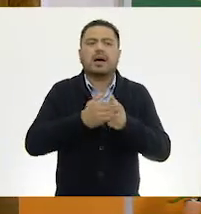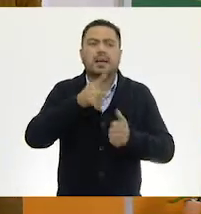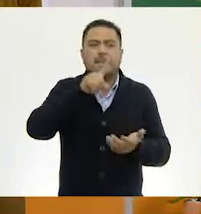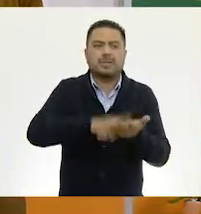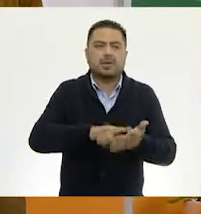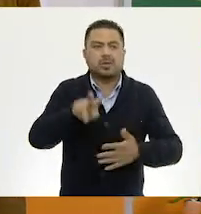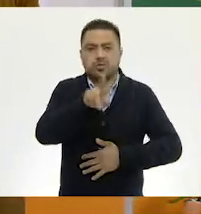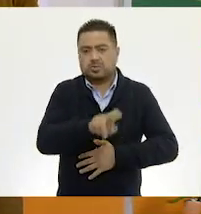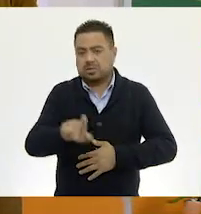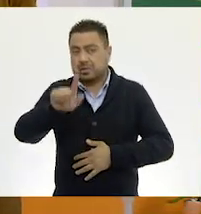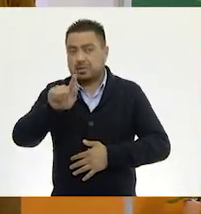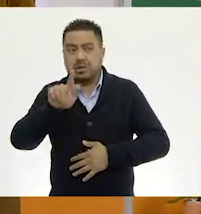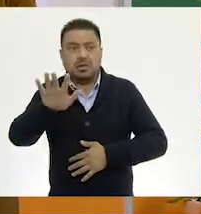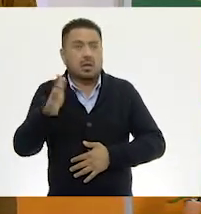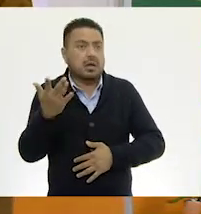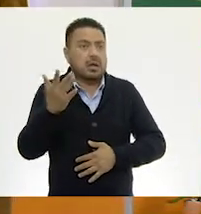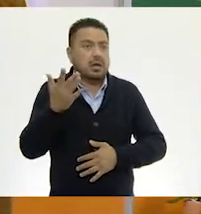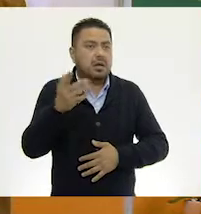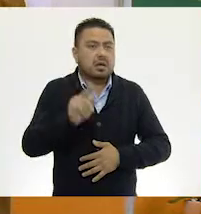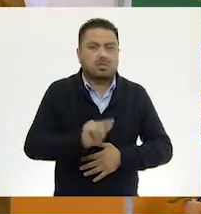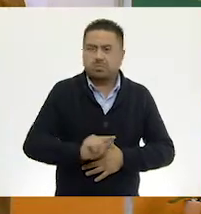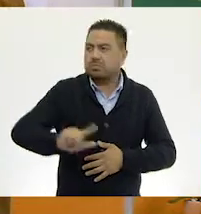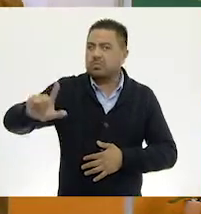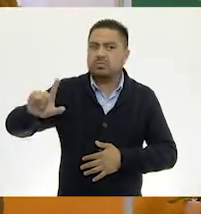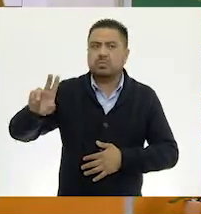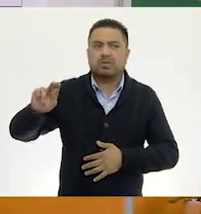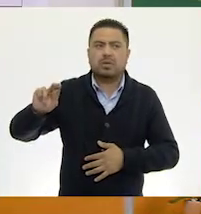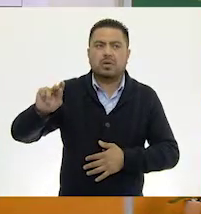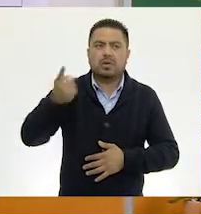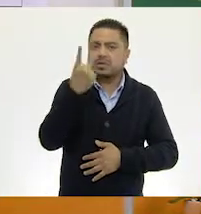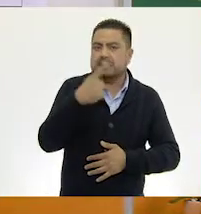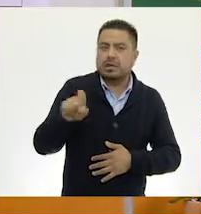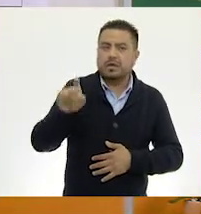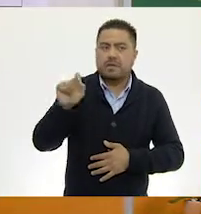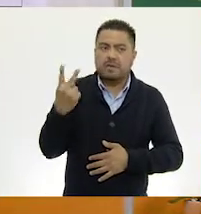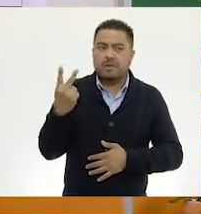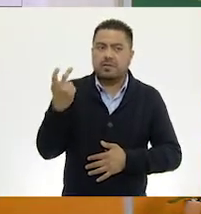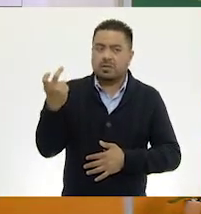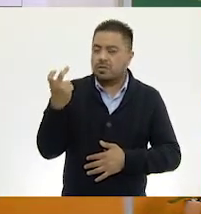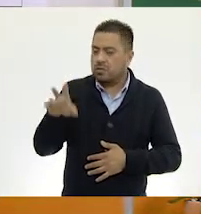,275. No, ¿verdad? Entonces será 122.